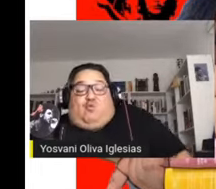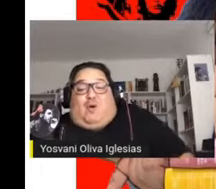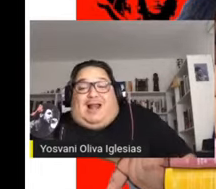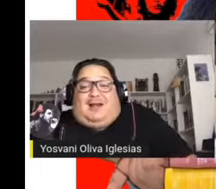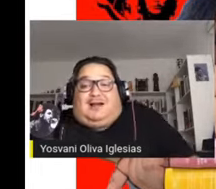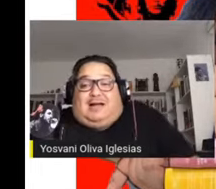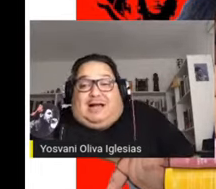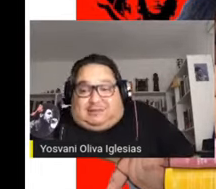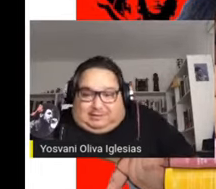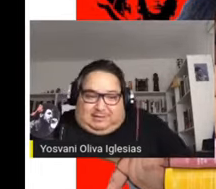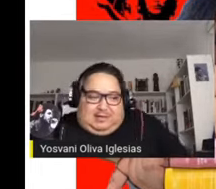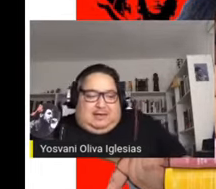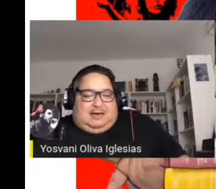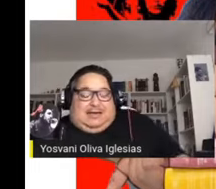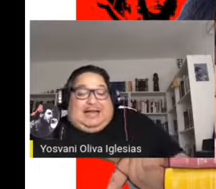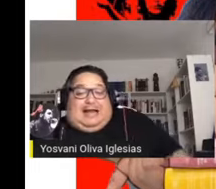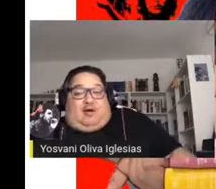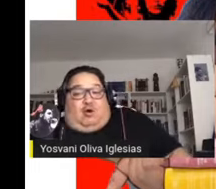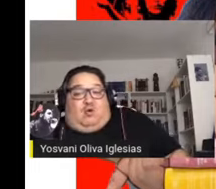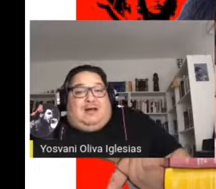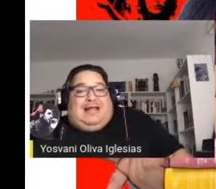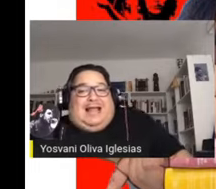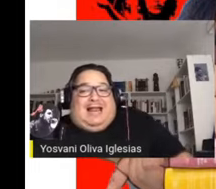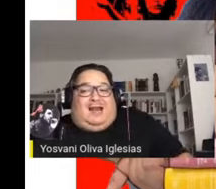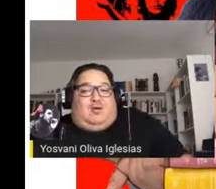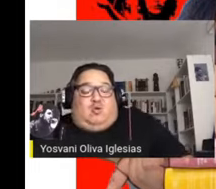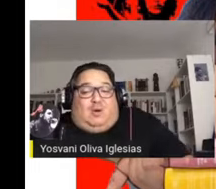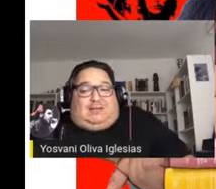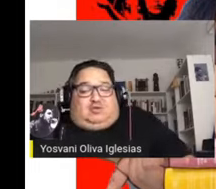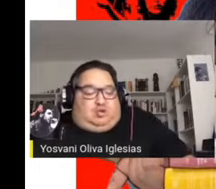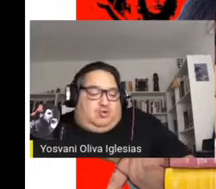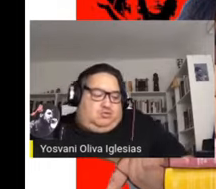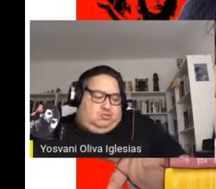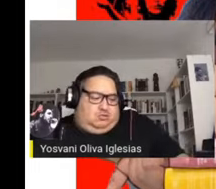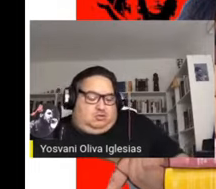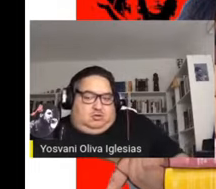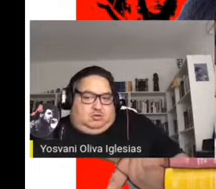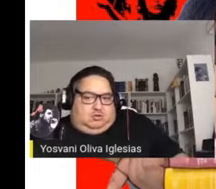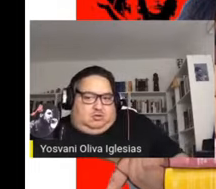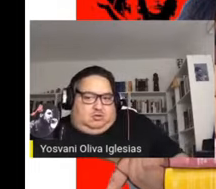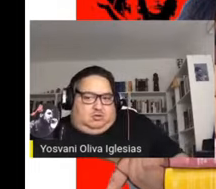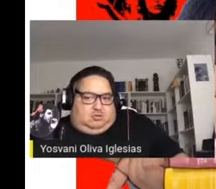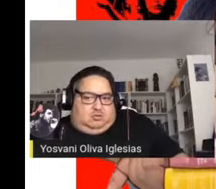narró las huelgas, que narró el juicio